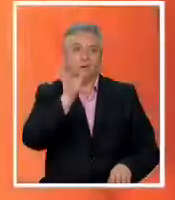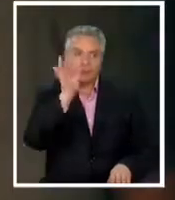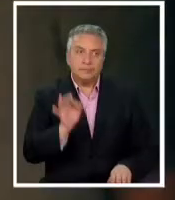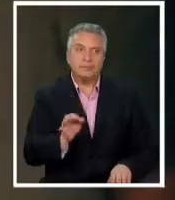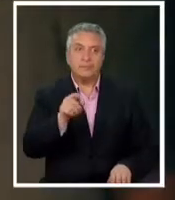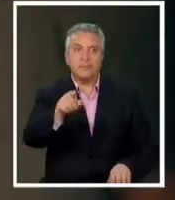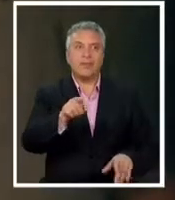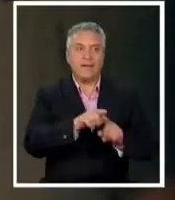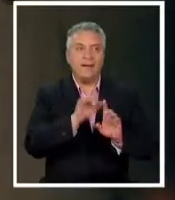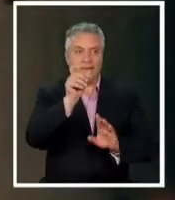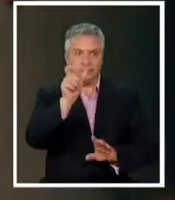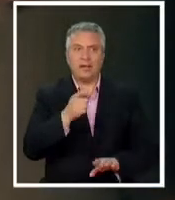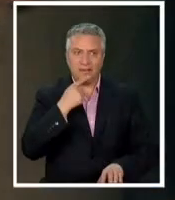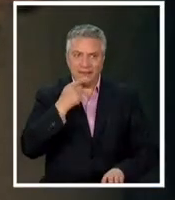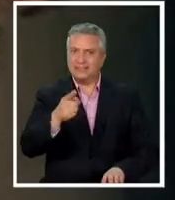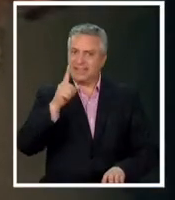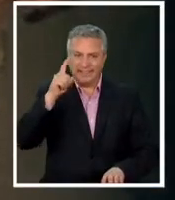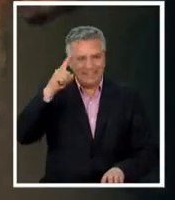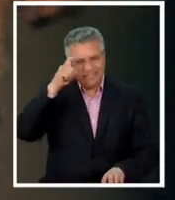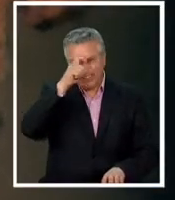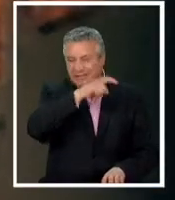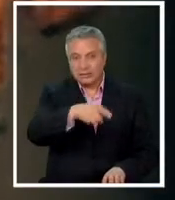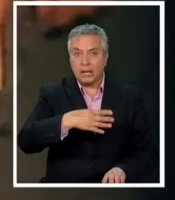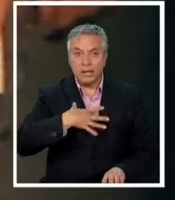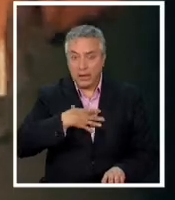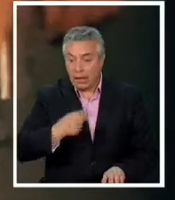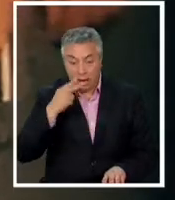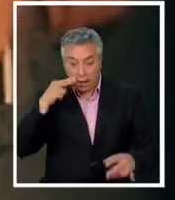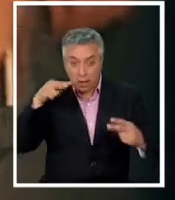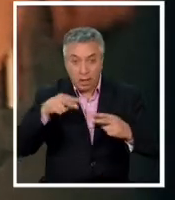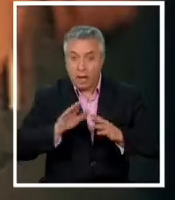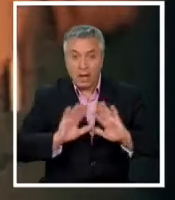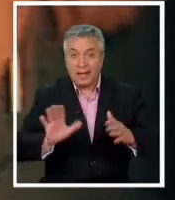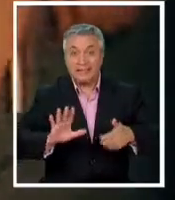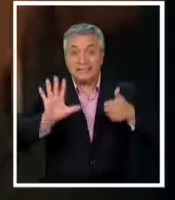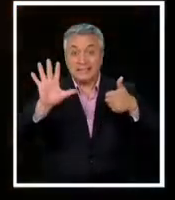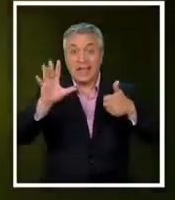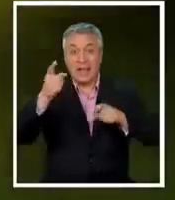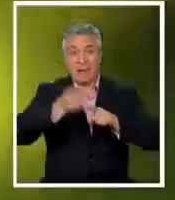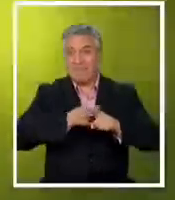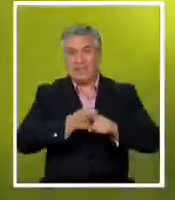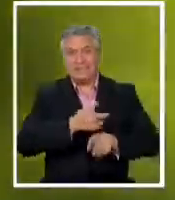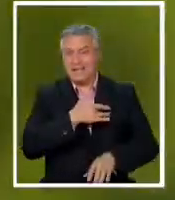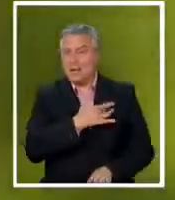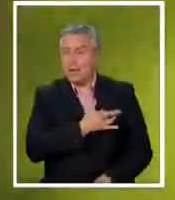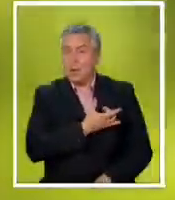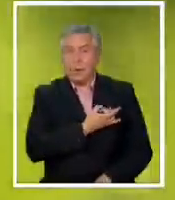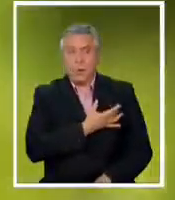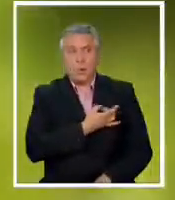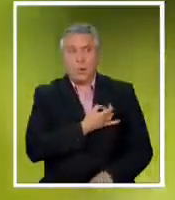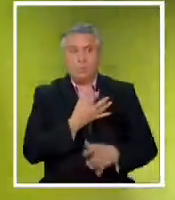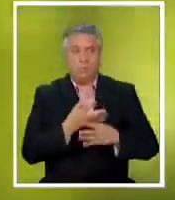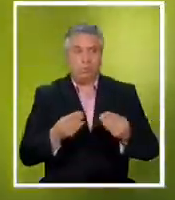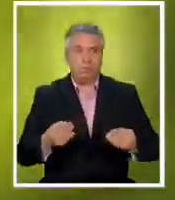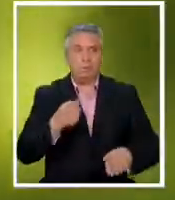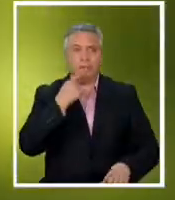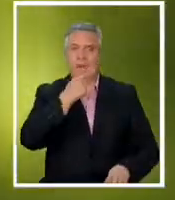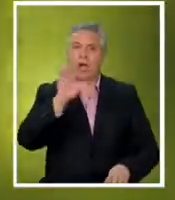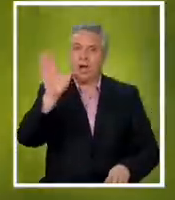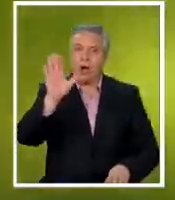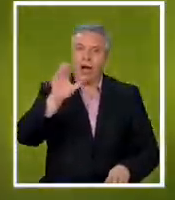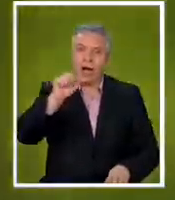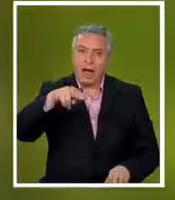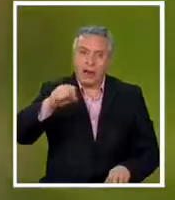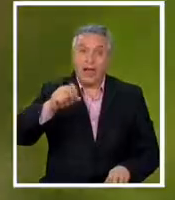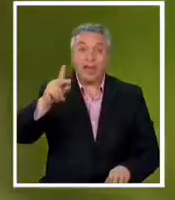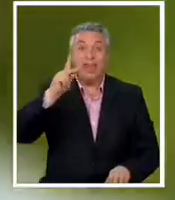relata lo difícil que ha sido no ver a su pequeña durante 6 meses hola ana el día